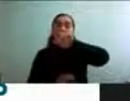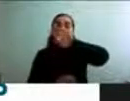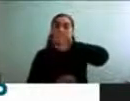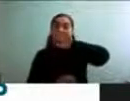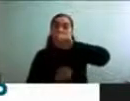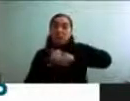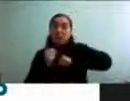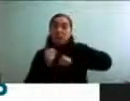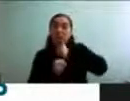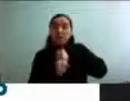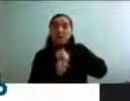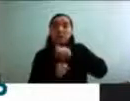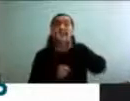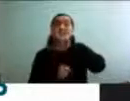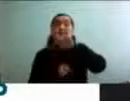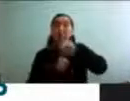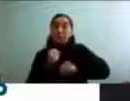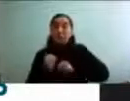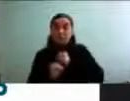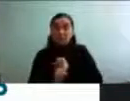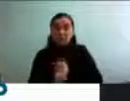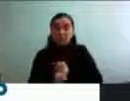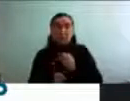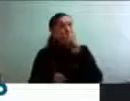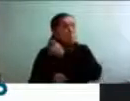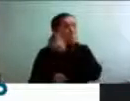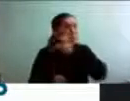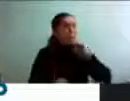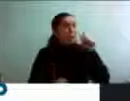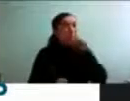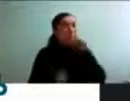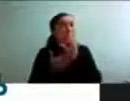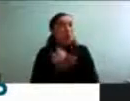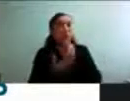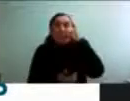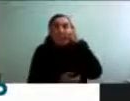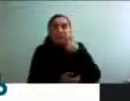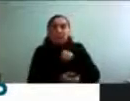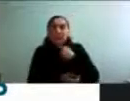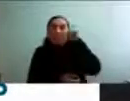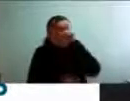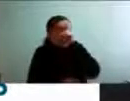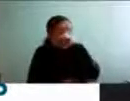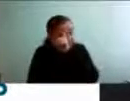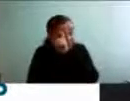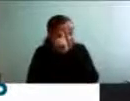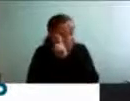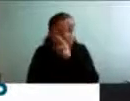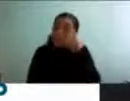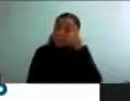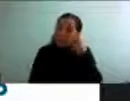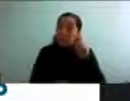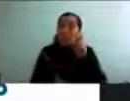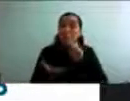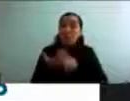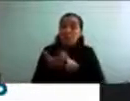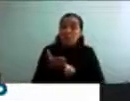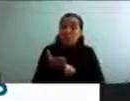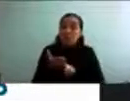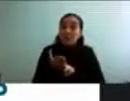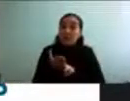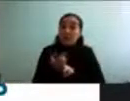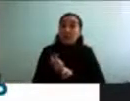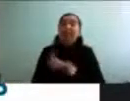que muy poca gente logra esto porque piensa que es un poco difícil de llevar a cabo. Pero la verdad es cambiar